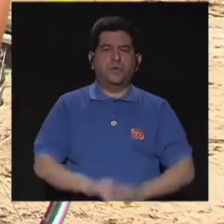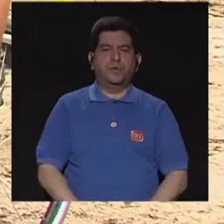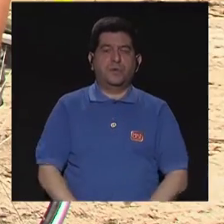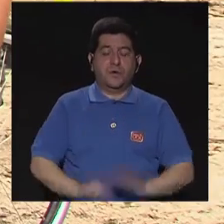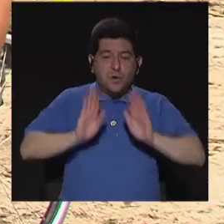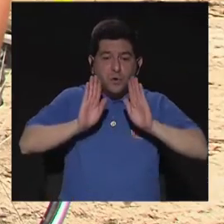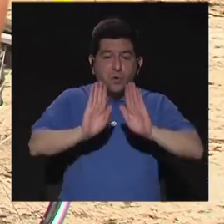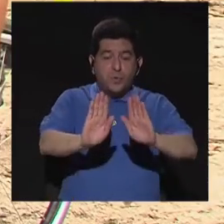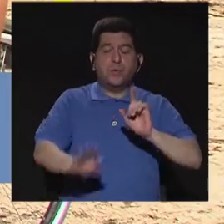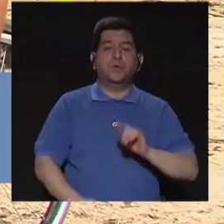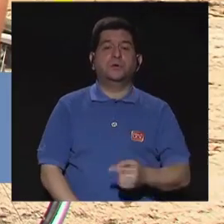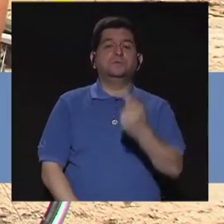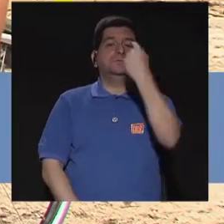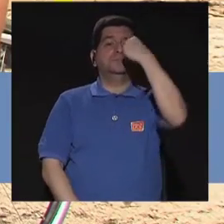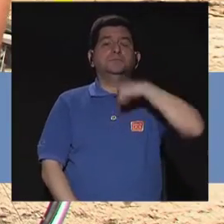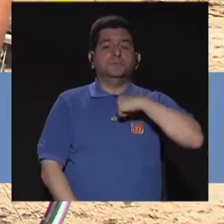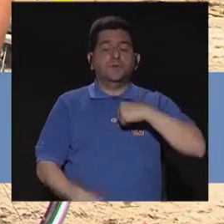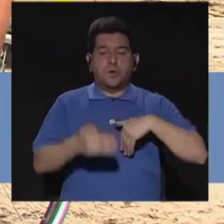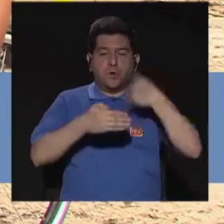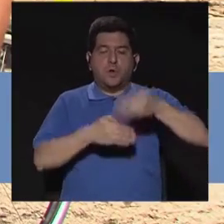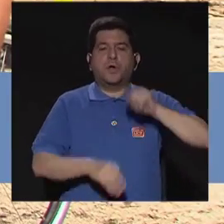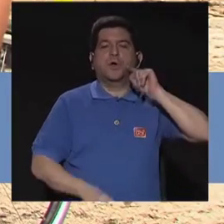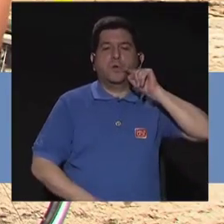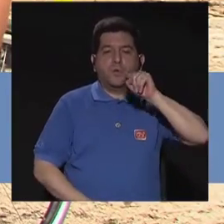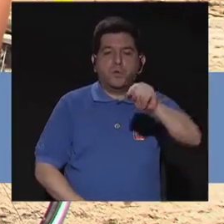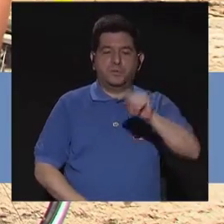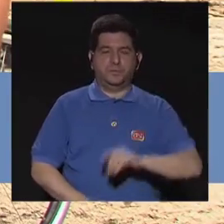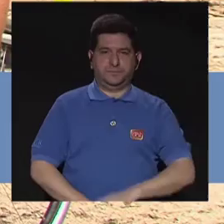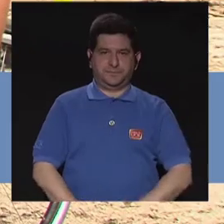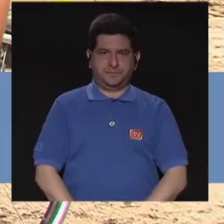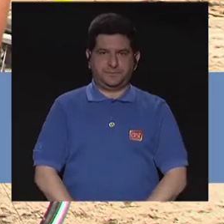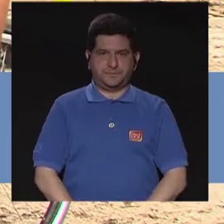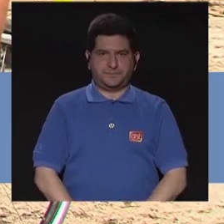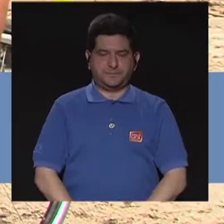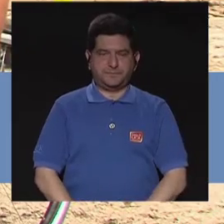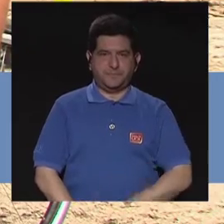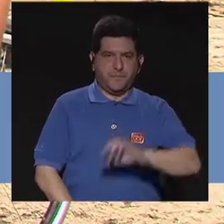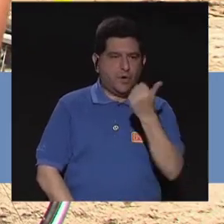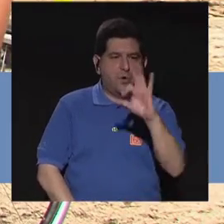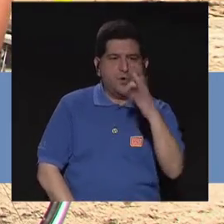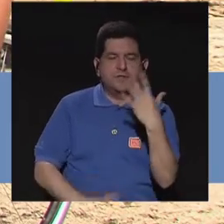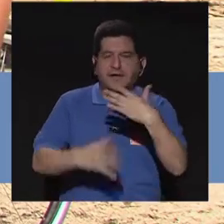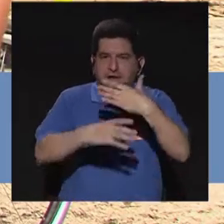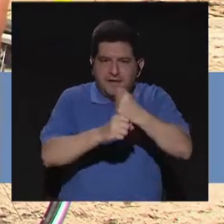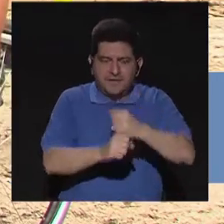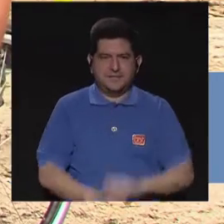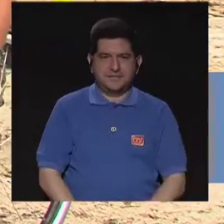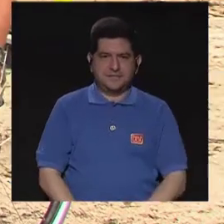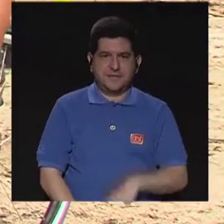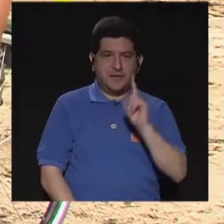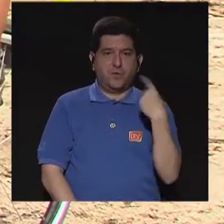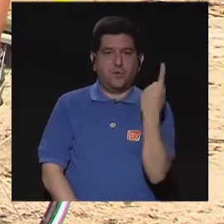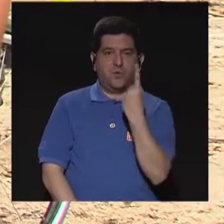Recordemos que cuando estamos bajando tomamos aire y aquí botamos el aire. Otra de las modalidades que podemos hacer es que lo vamos a hacer con una pierna.